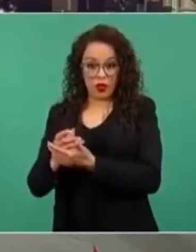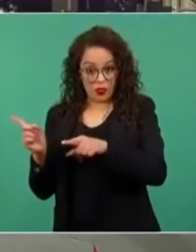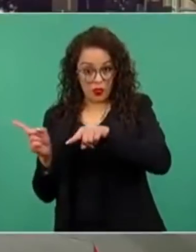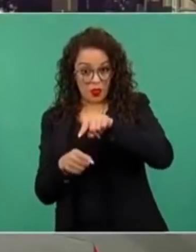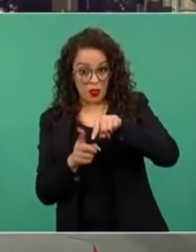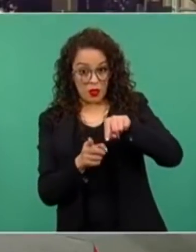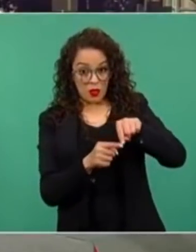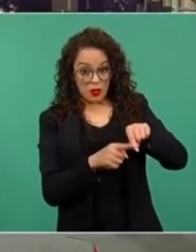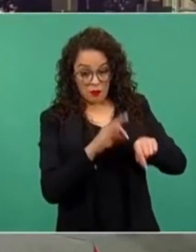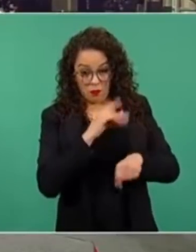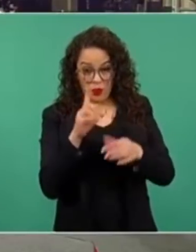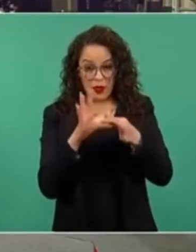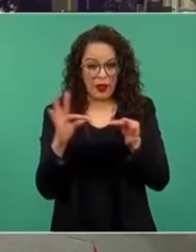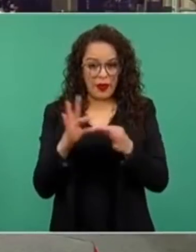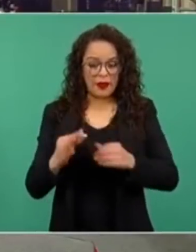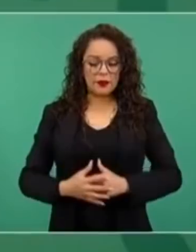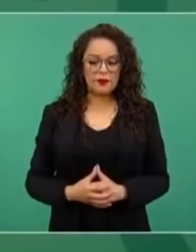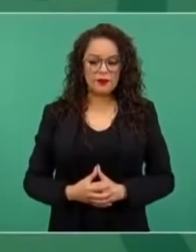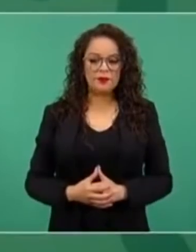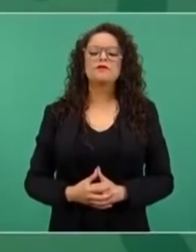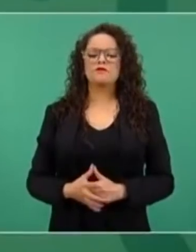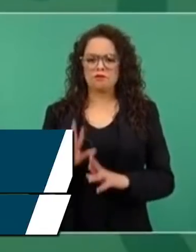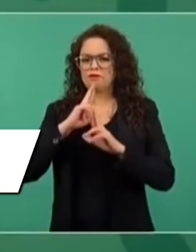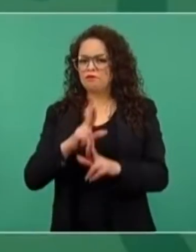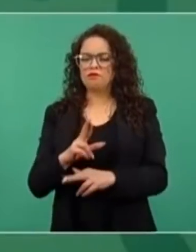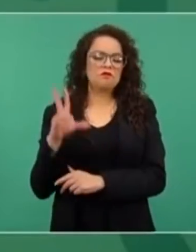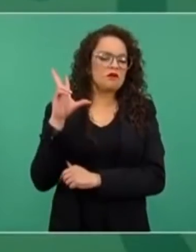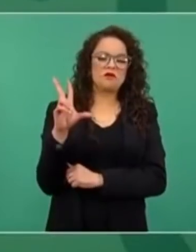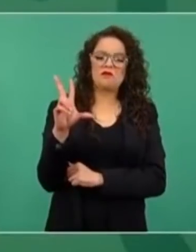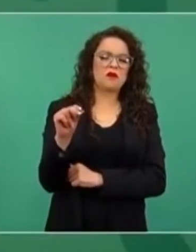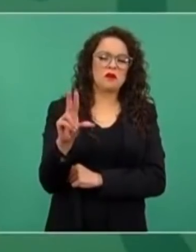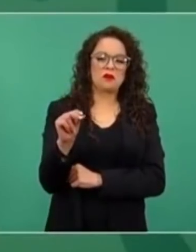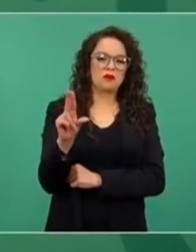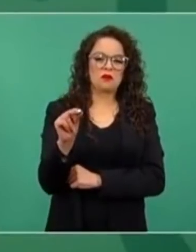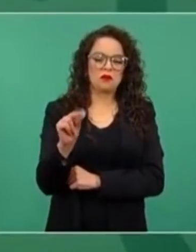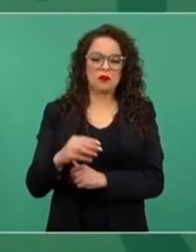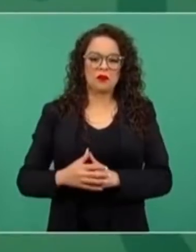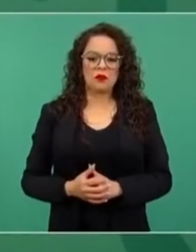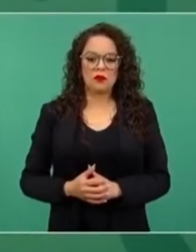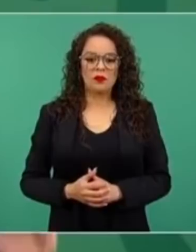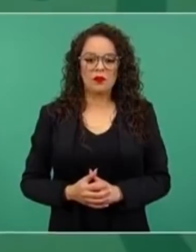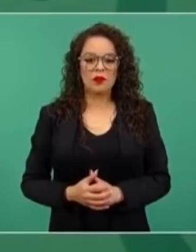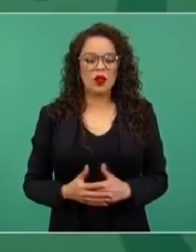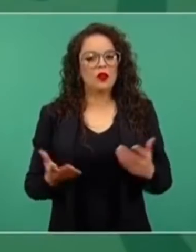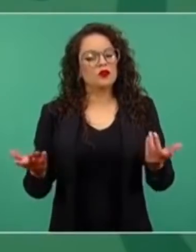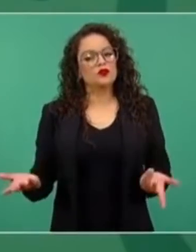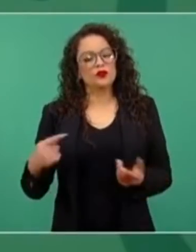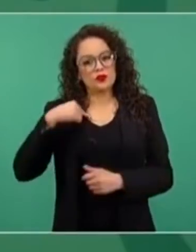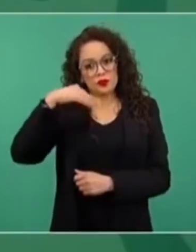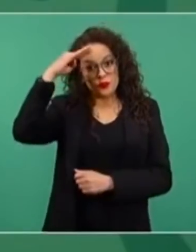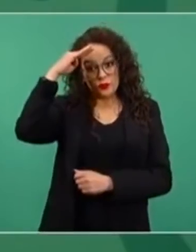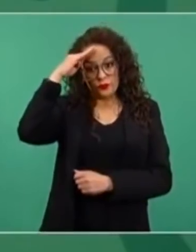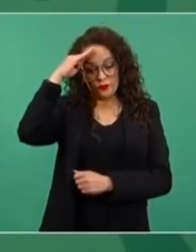No, no, yo espero que con el